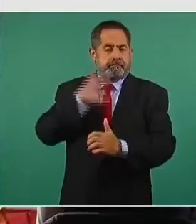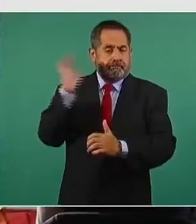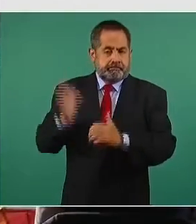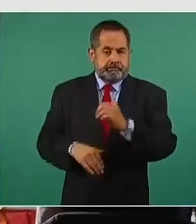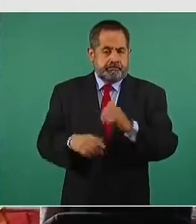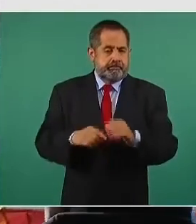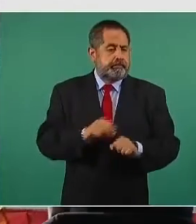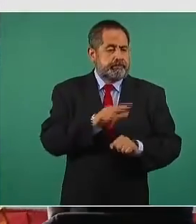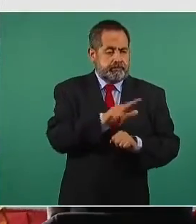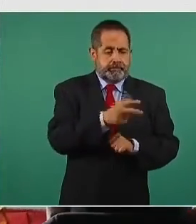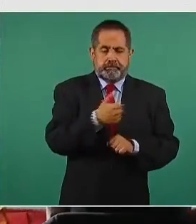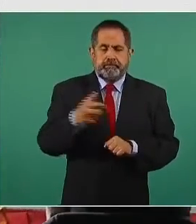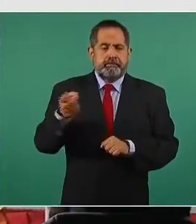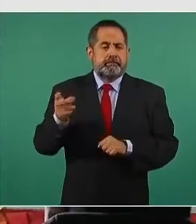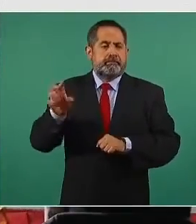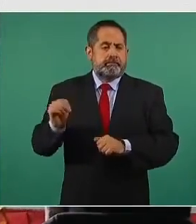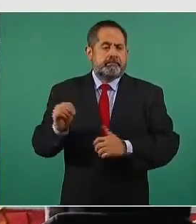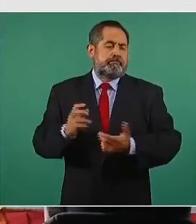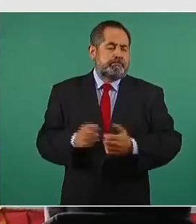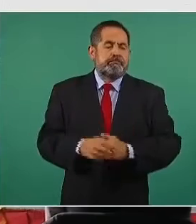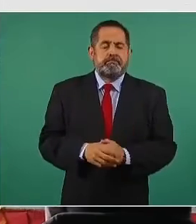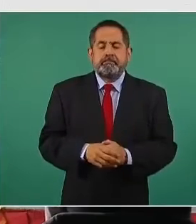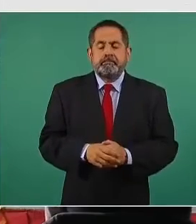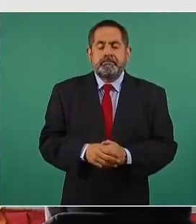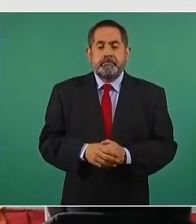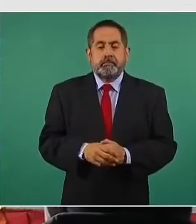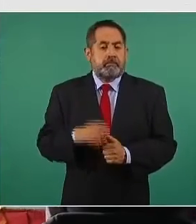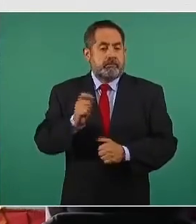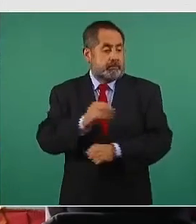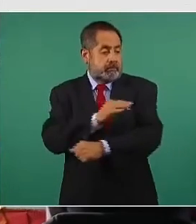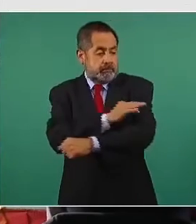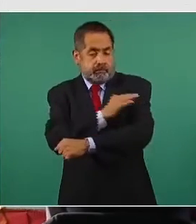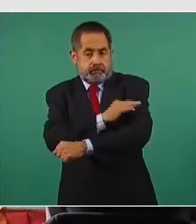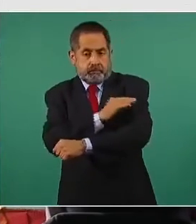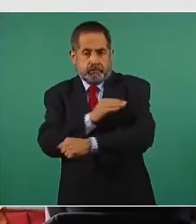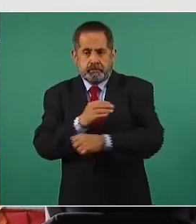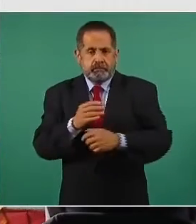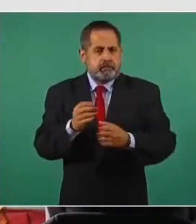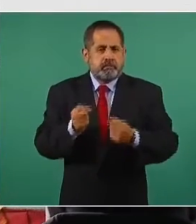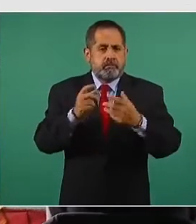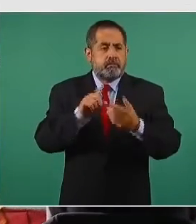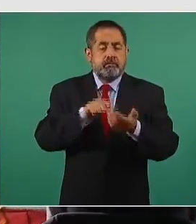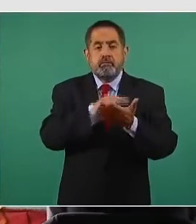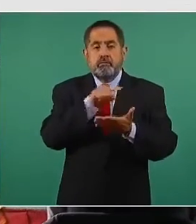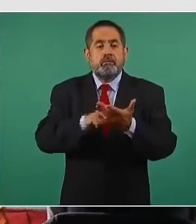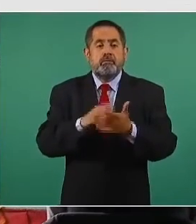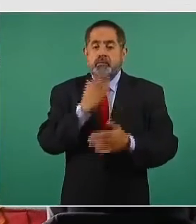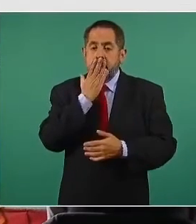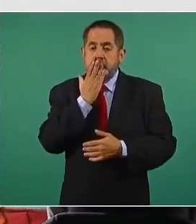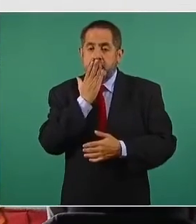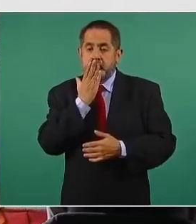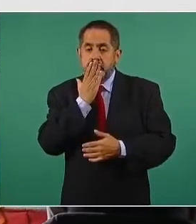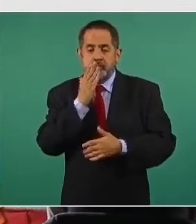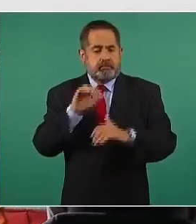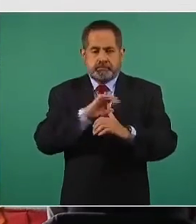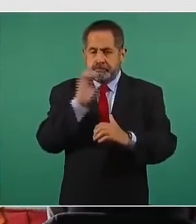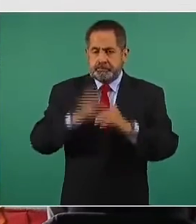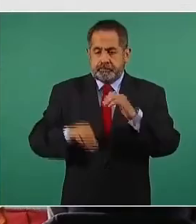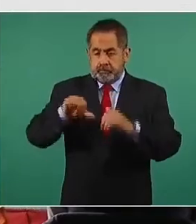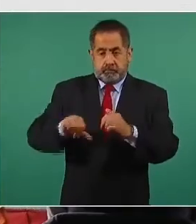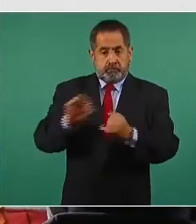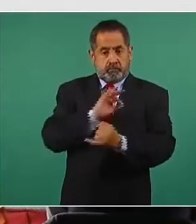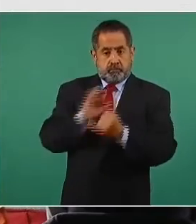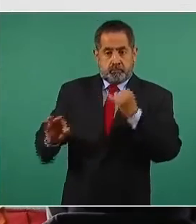la siguiente, con la vacunación en Sonora. Hoy es el último día en los